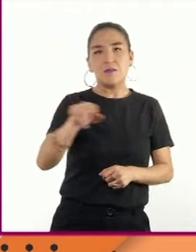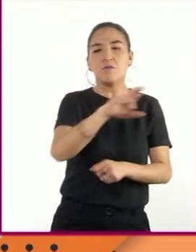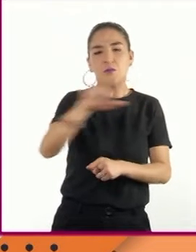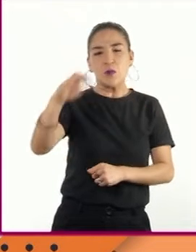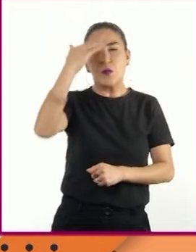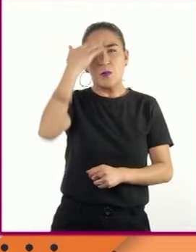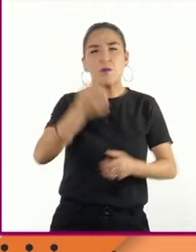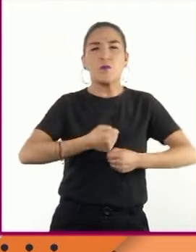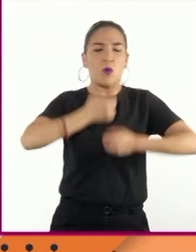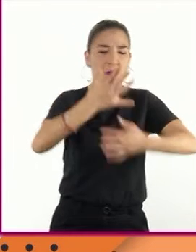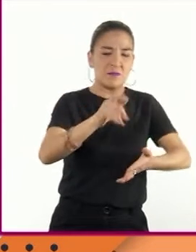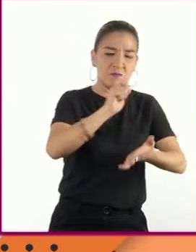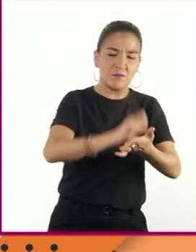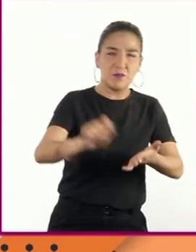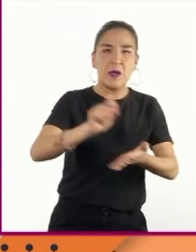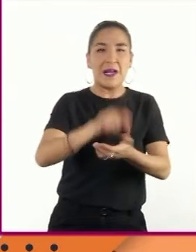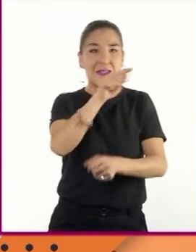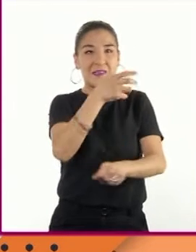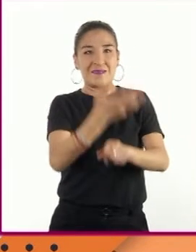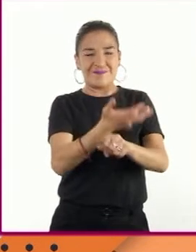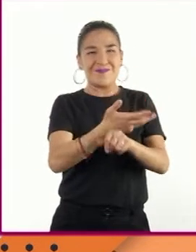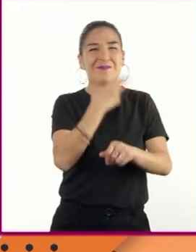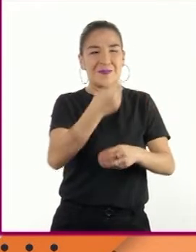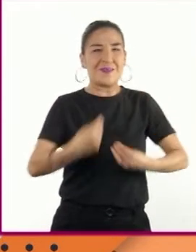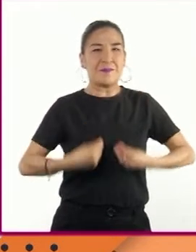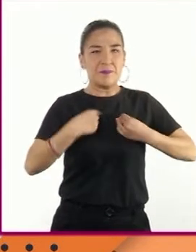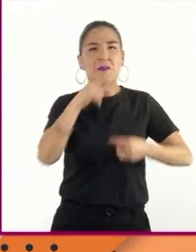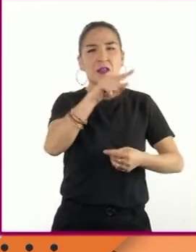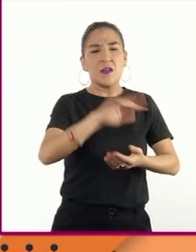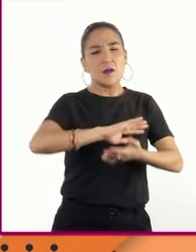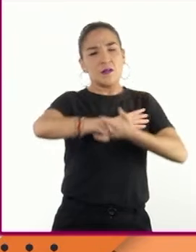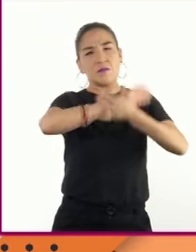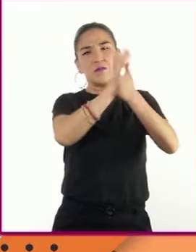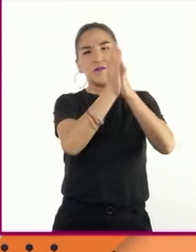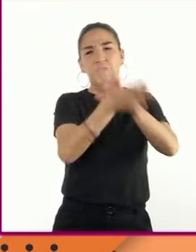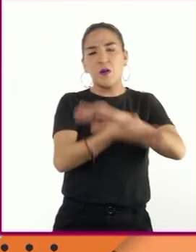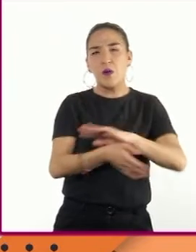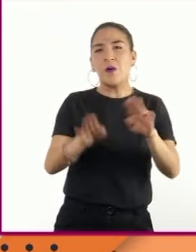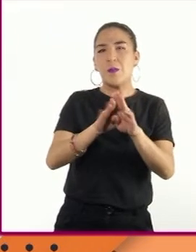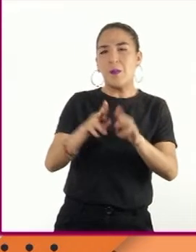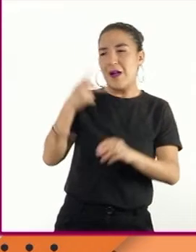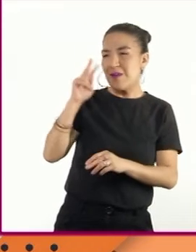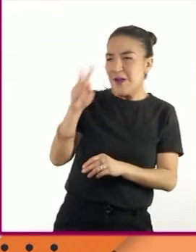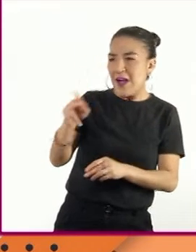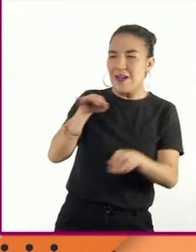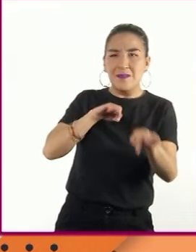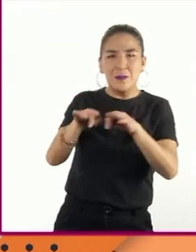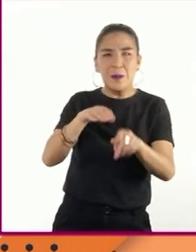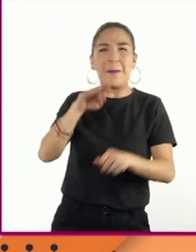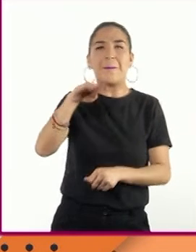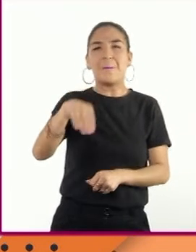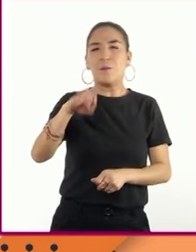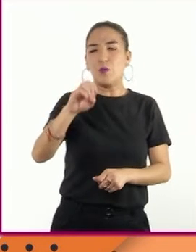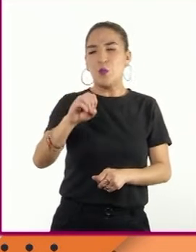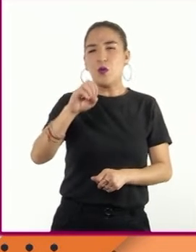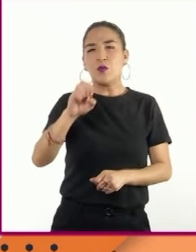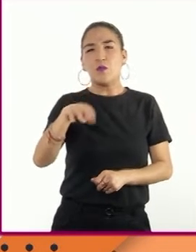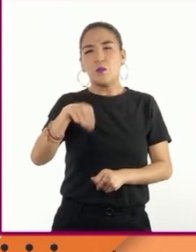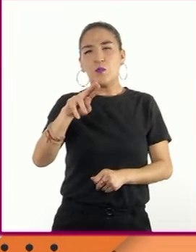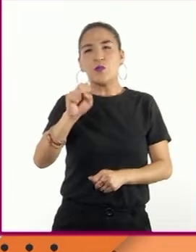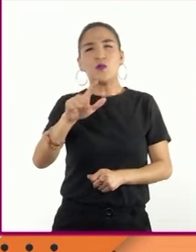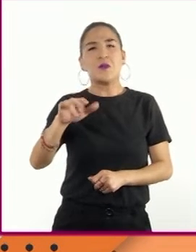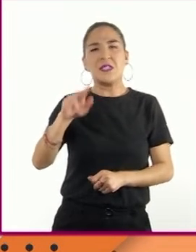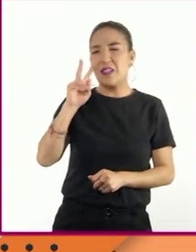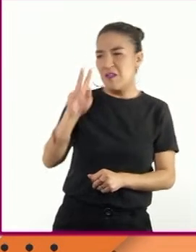estadounidense que con el tiempo se convirtió en un admirador de Benito Mussolini y durante la Segunda Guerra Mundial